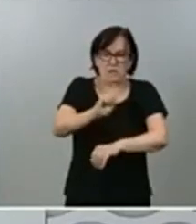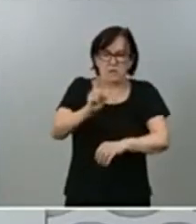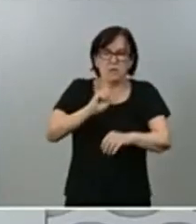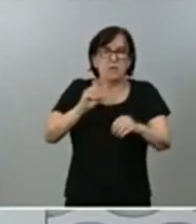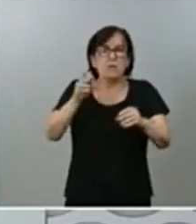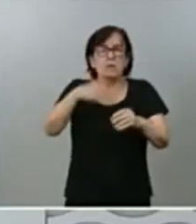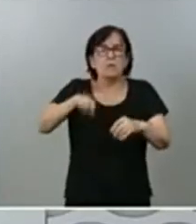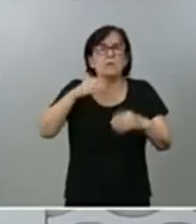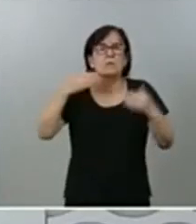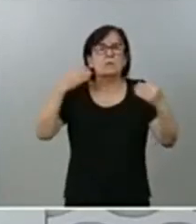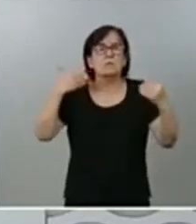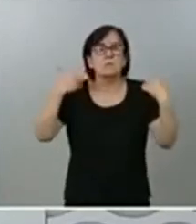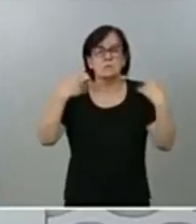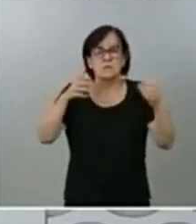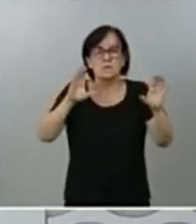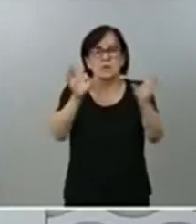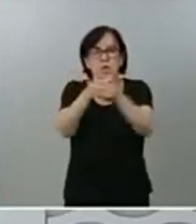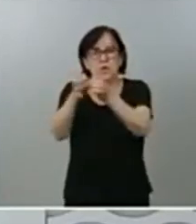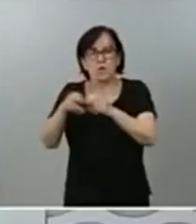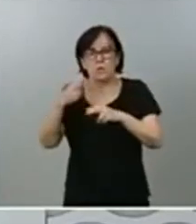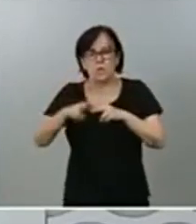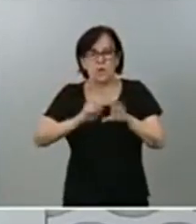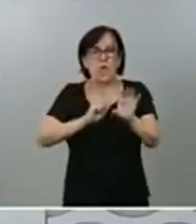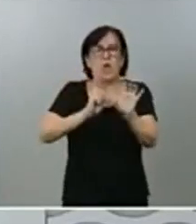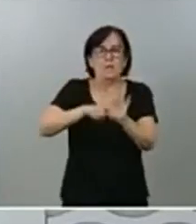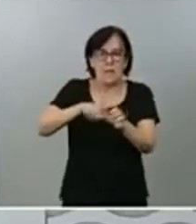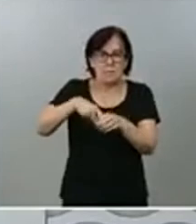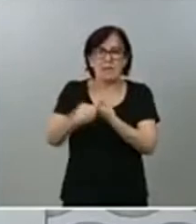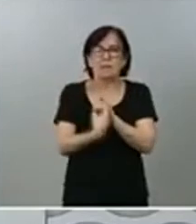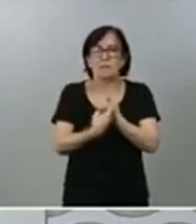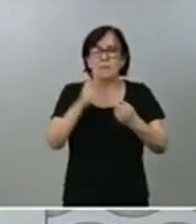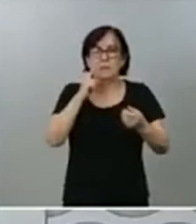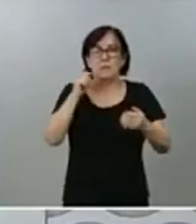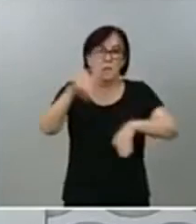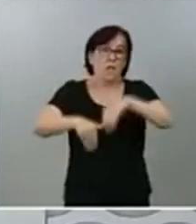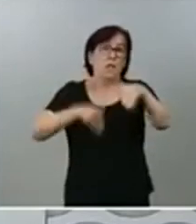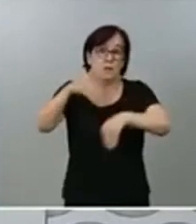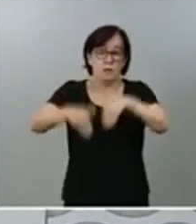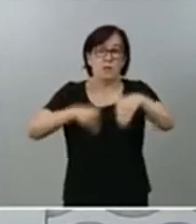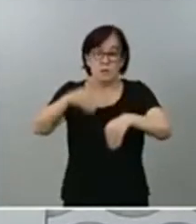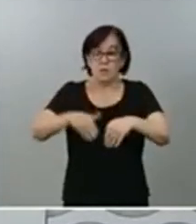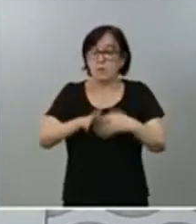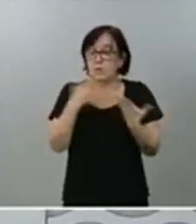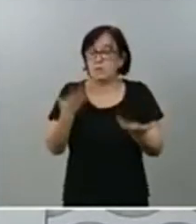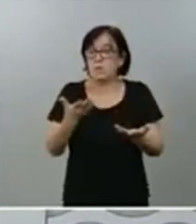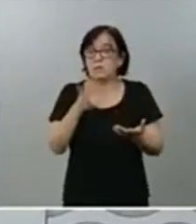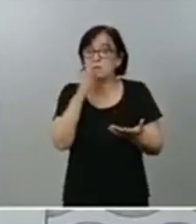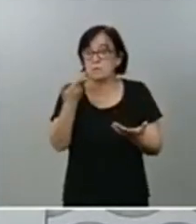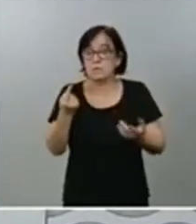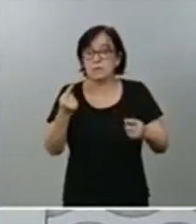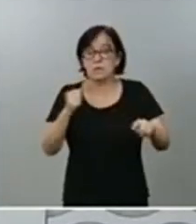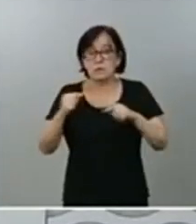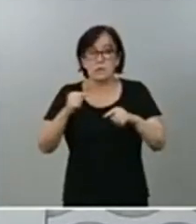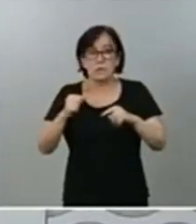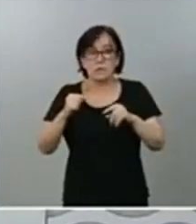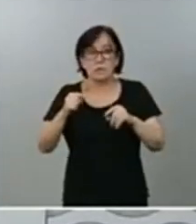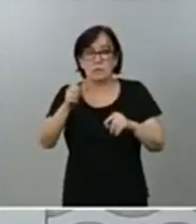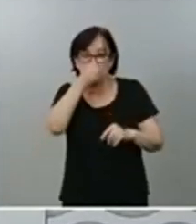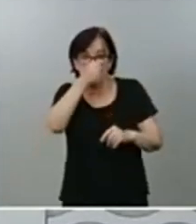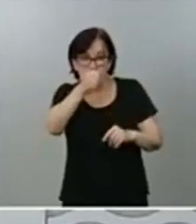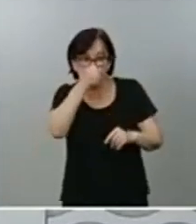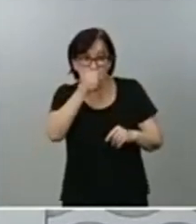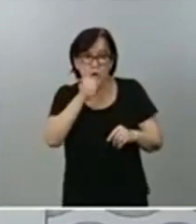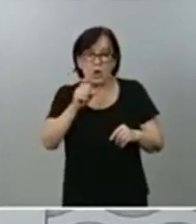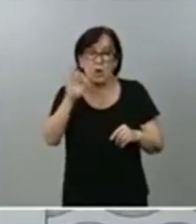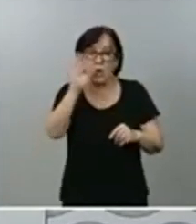organizaciones que han participado en esa contienda electoral y, concreto, a ejecutiva del Partido Socialista y de Unidas Podemos,